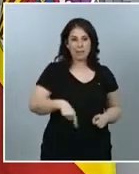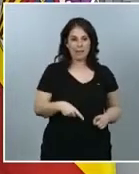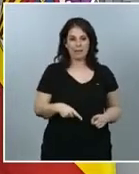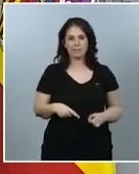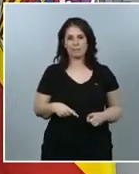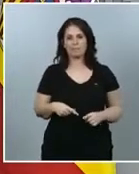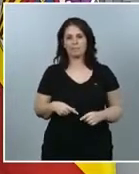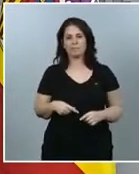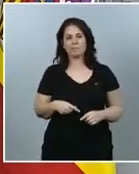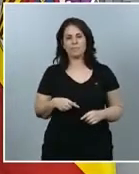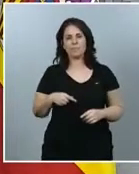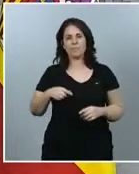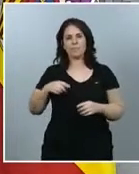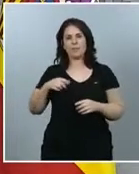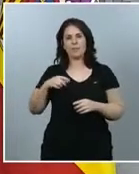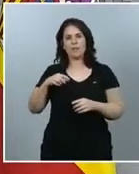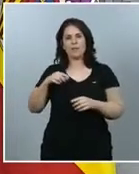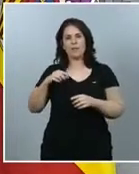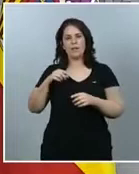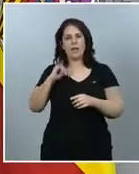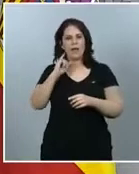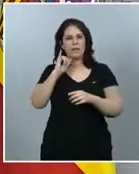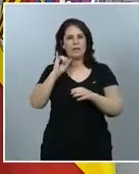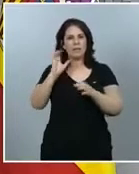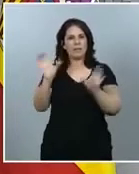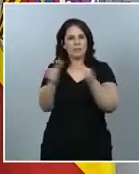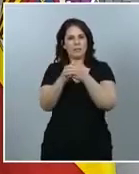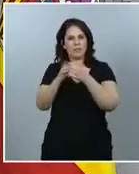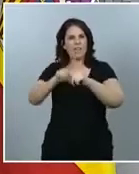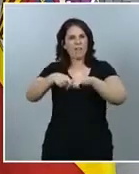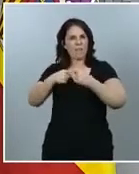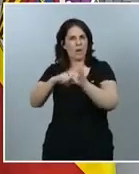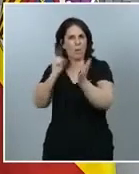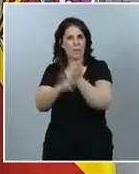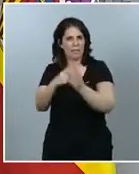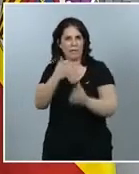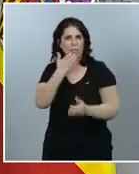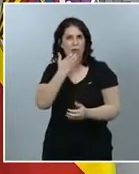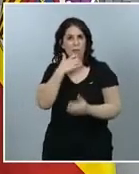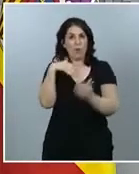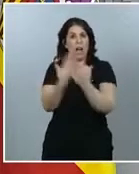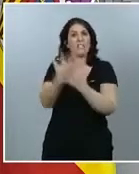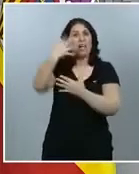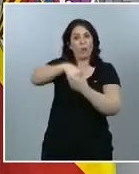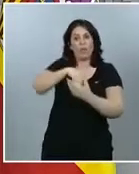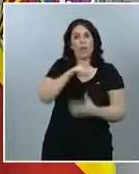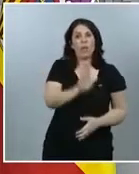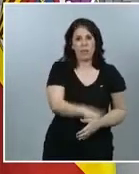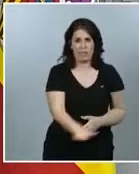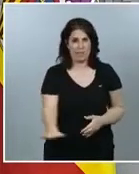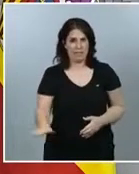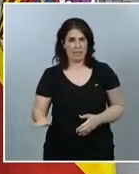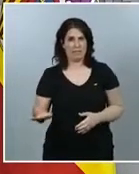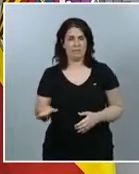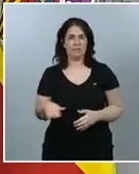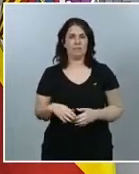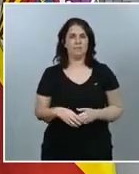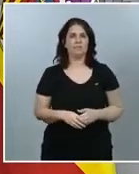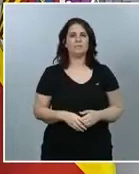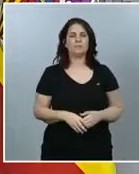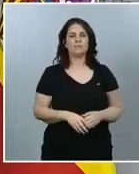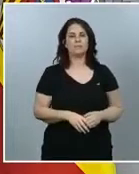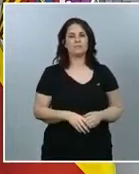familiares completos, incluyendo incluso a los más pequeños. Realmente es este